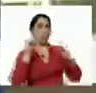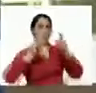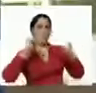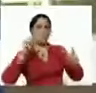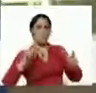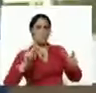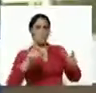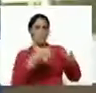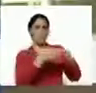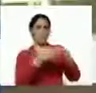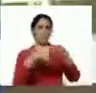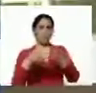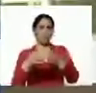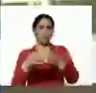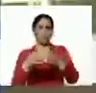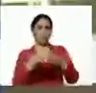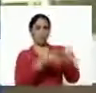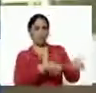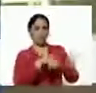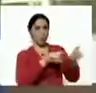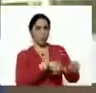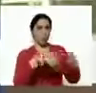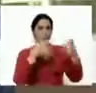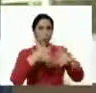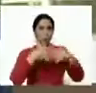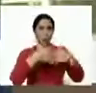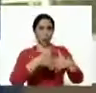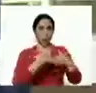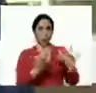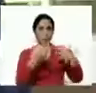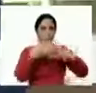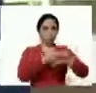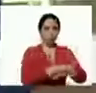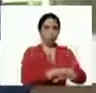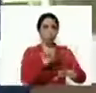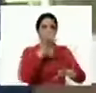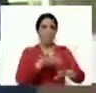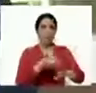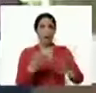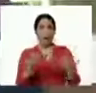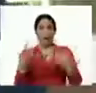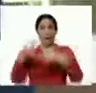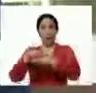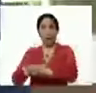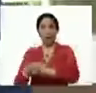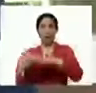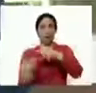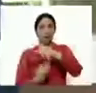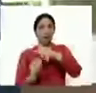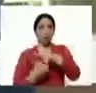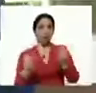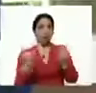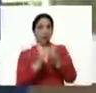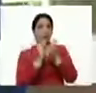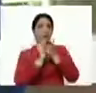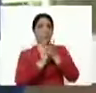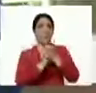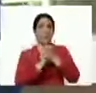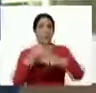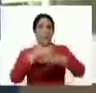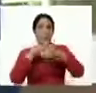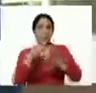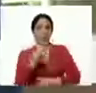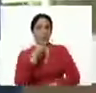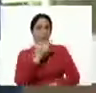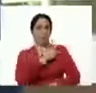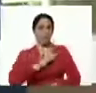sector agroalimentario articulados. Y por otro lado, la articulación a nivel institucional, con el compañero Tellería, con